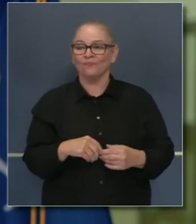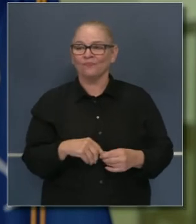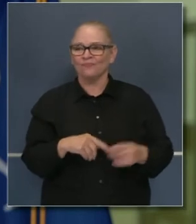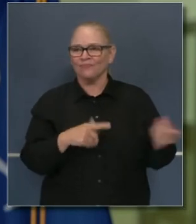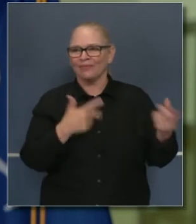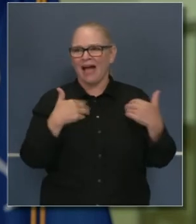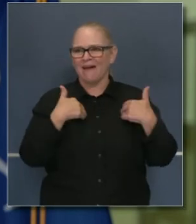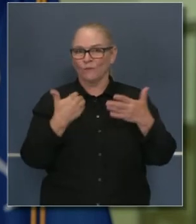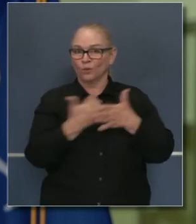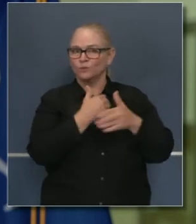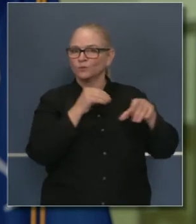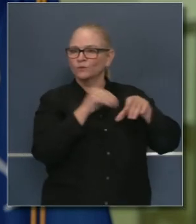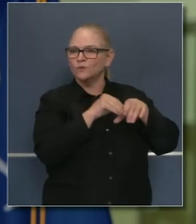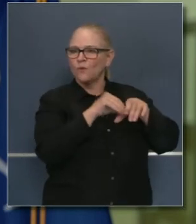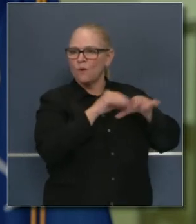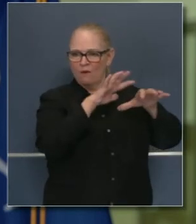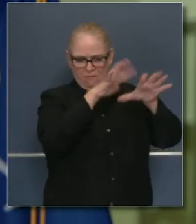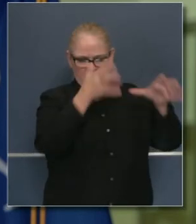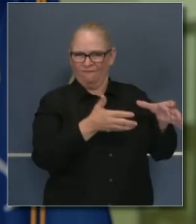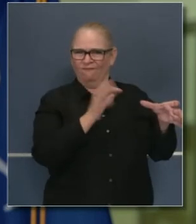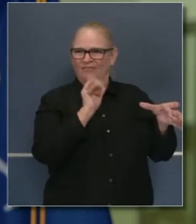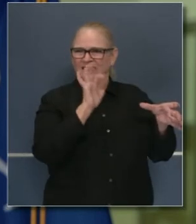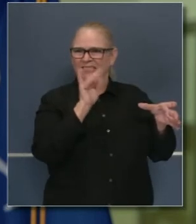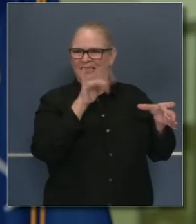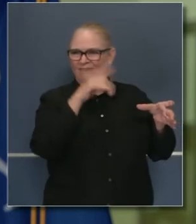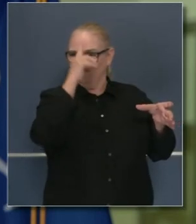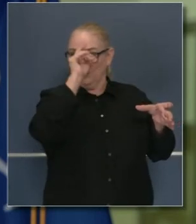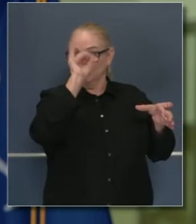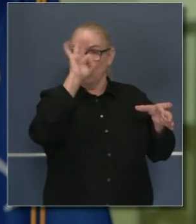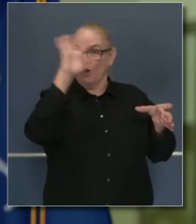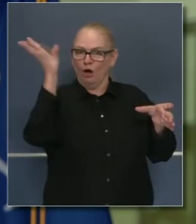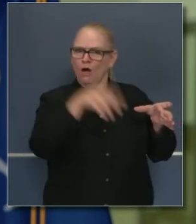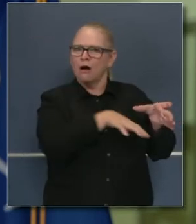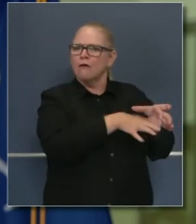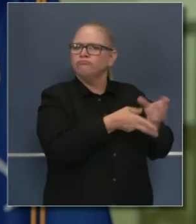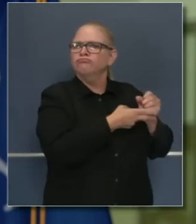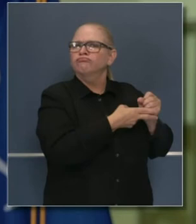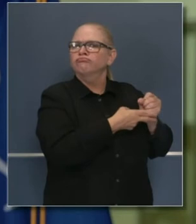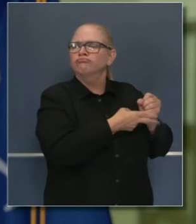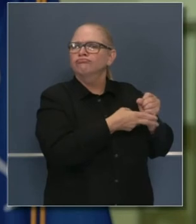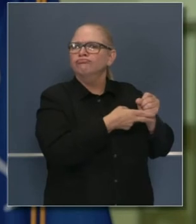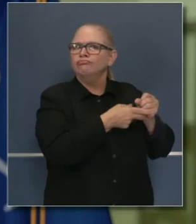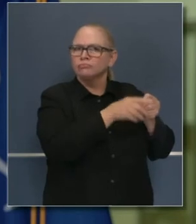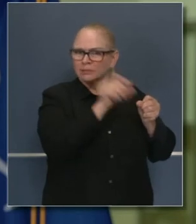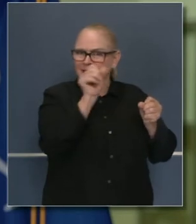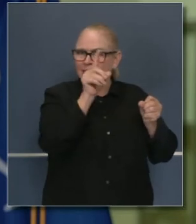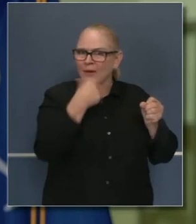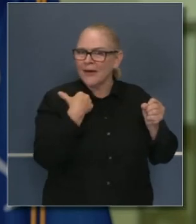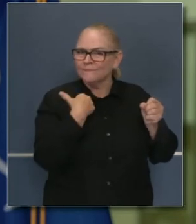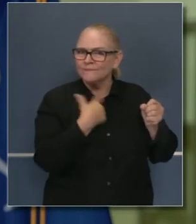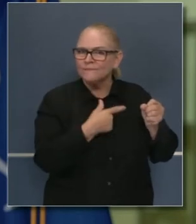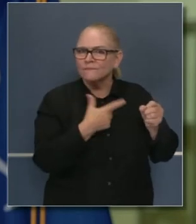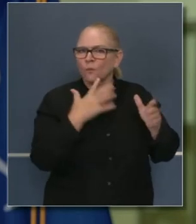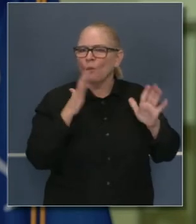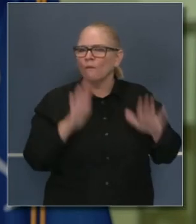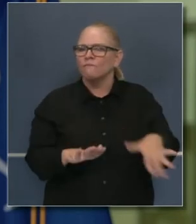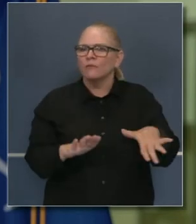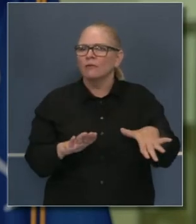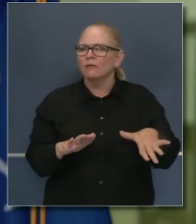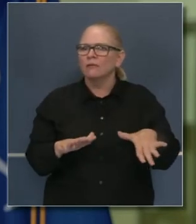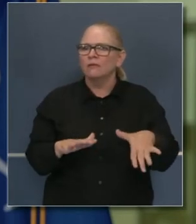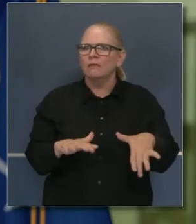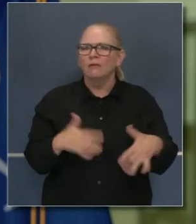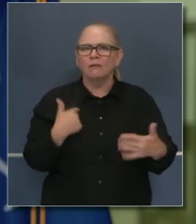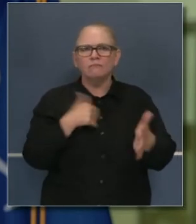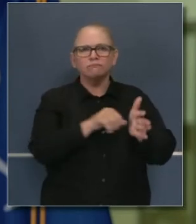puesto de almacenamiento solar de 30 megavatios que están en línea hoy día, cerca de 250 cuando esté